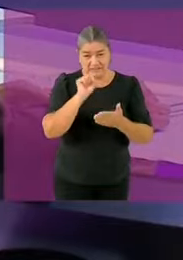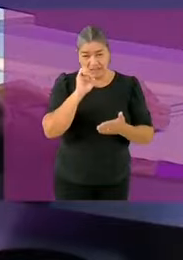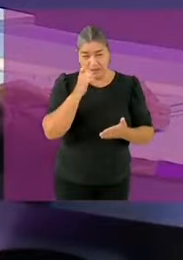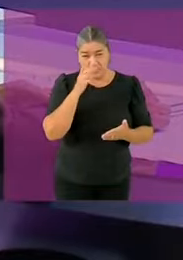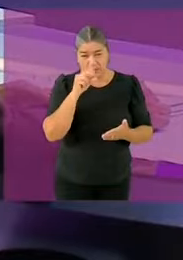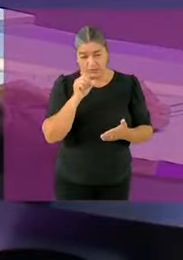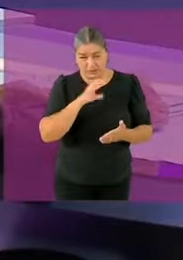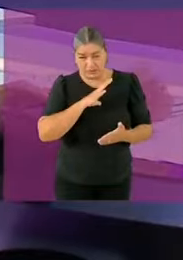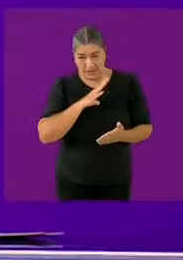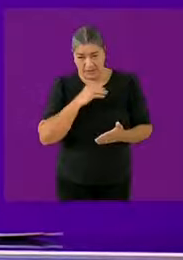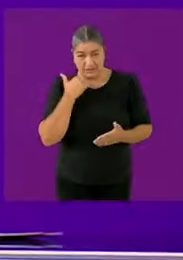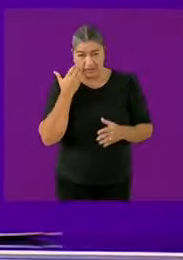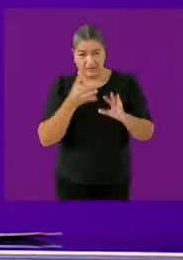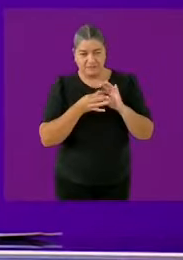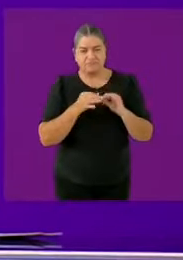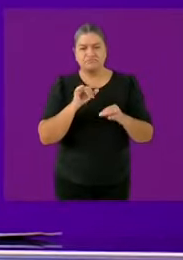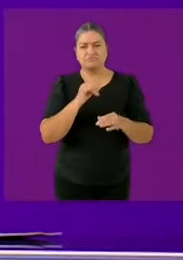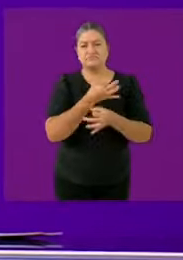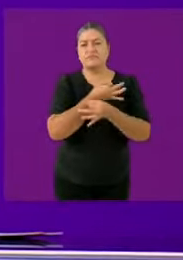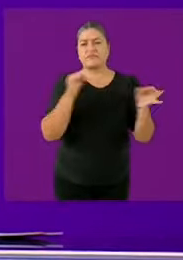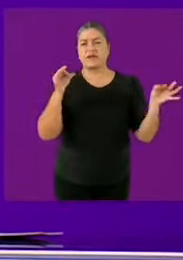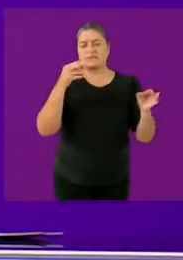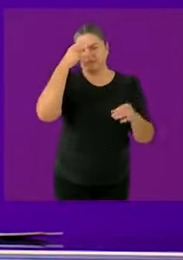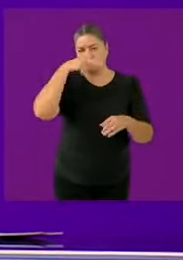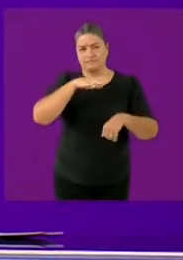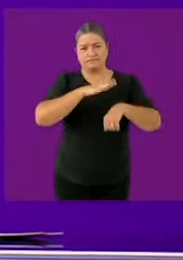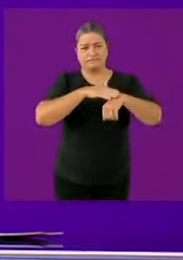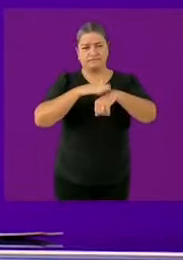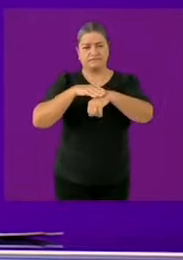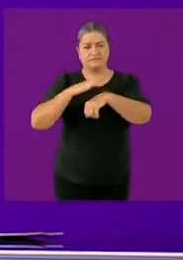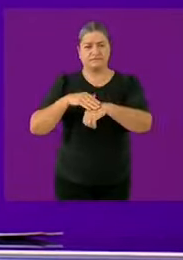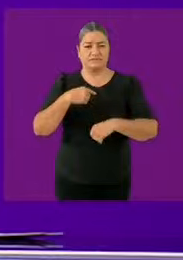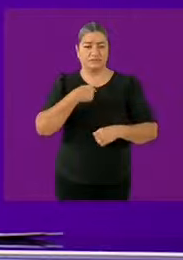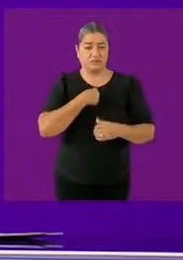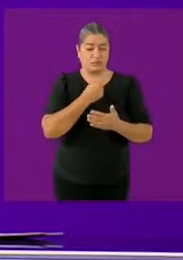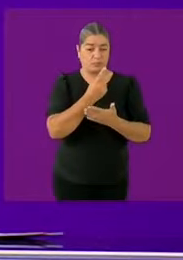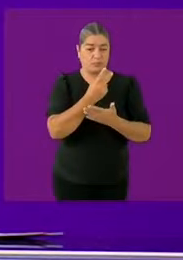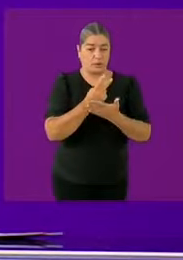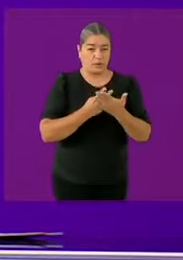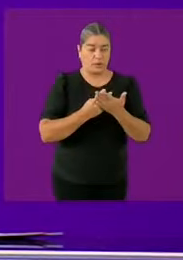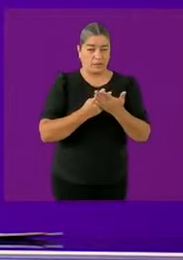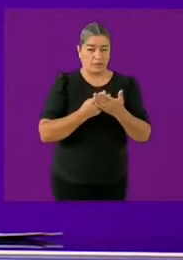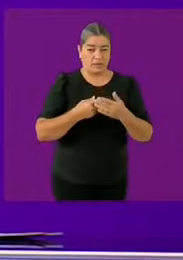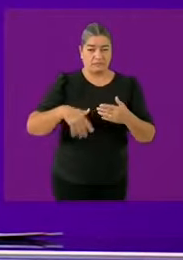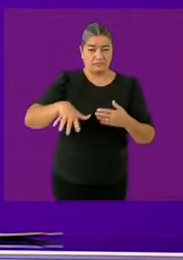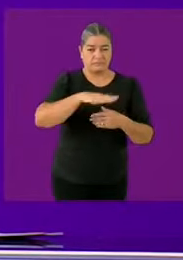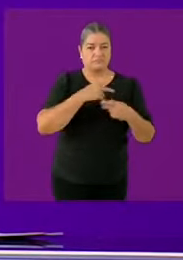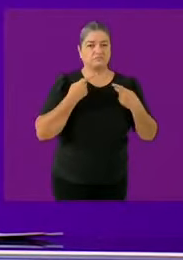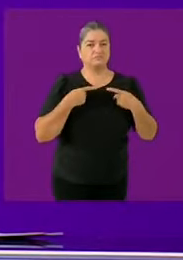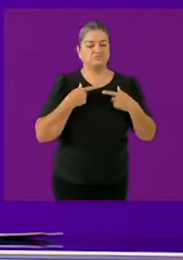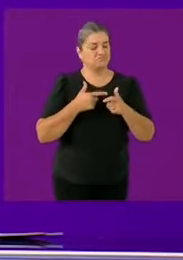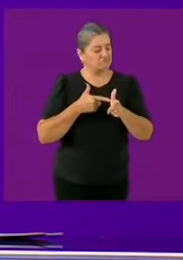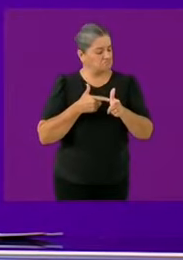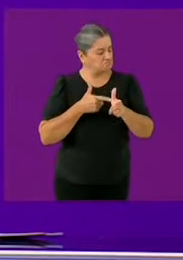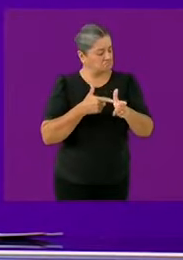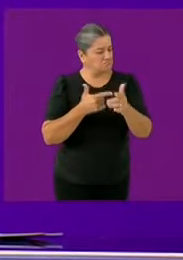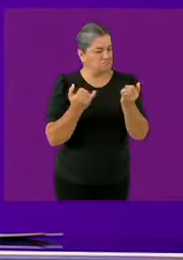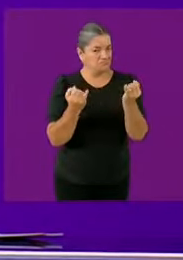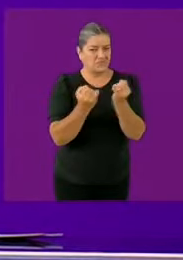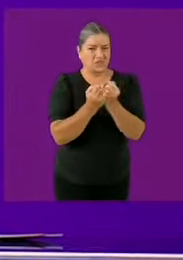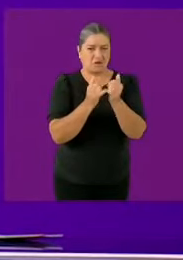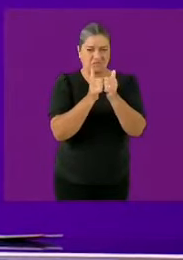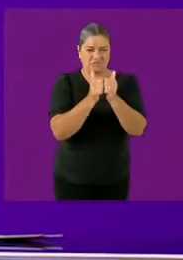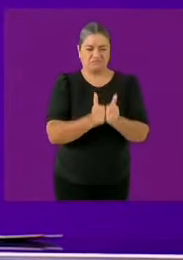sociales se quedan que siempre he sido una mujer que cree que podemos salir de la pobreza necesitamos el siguiente paso